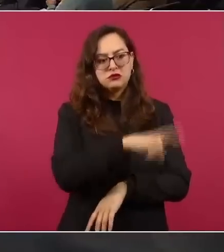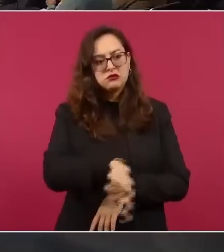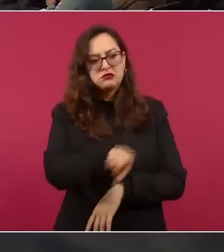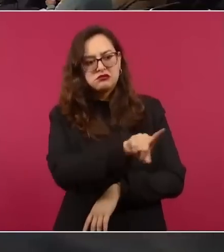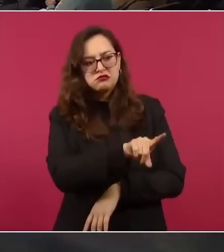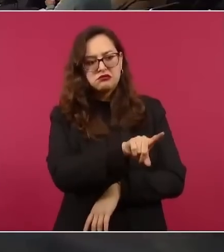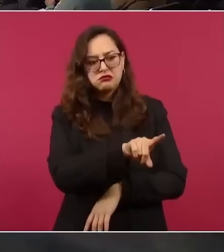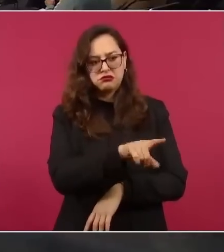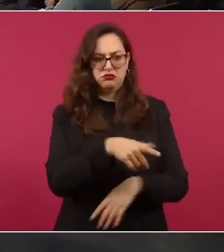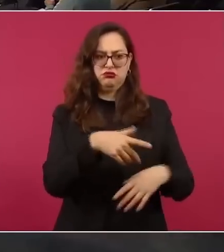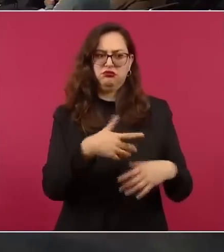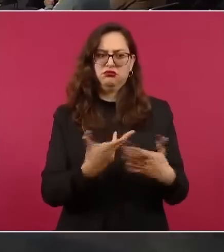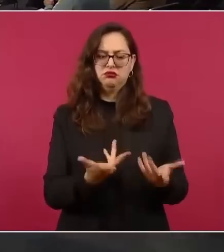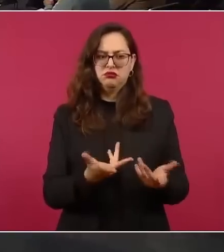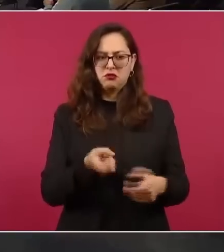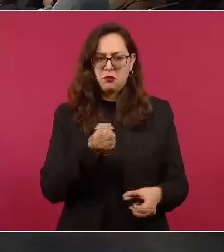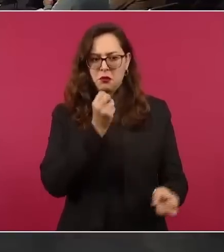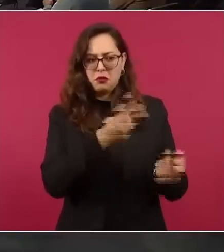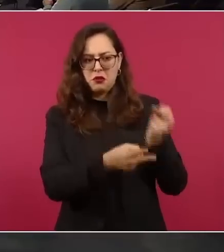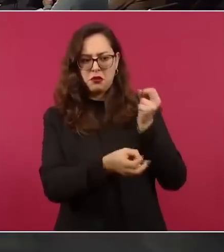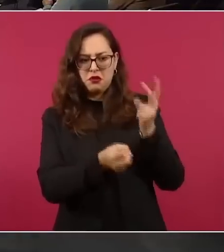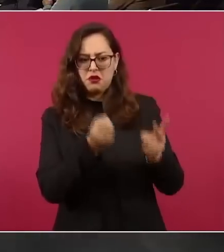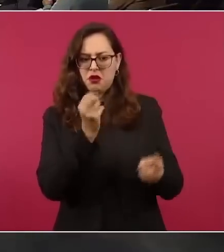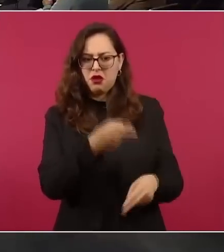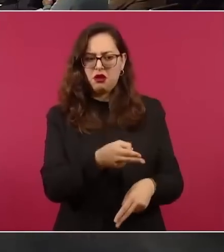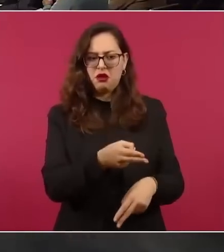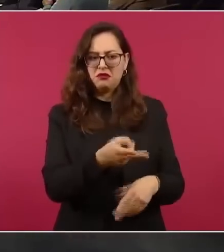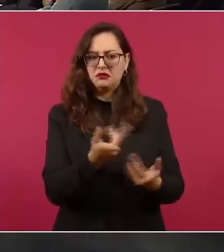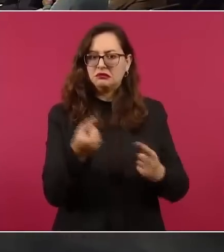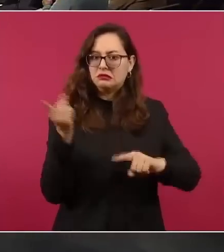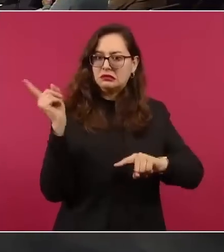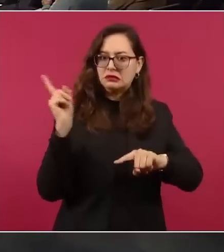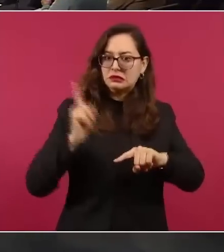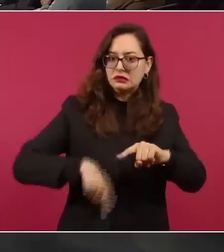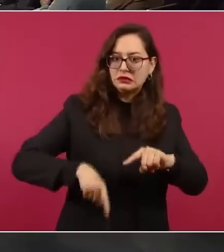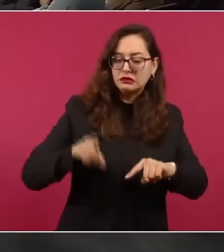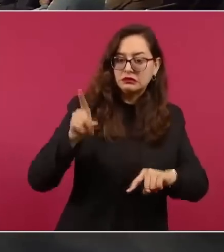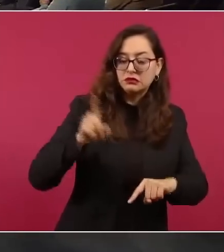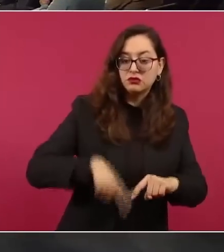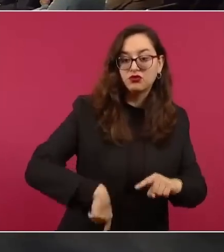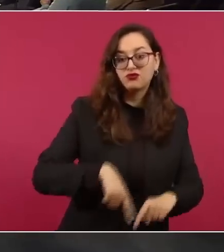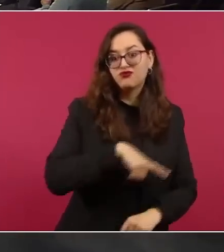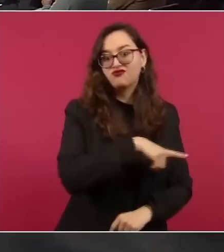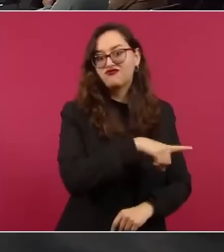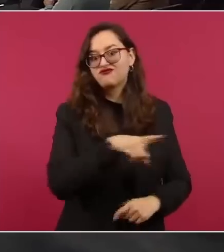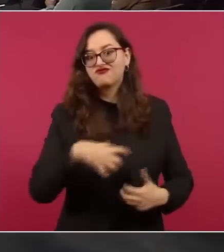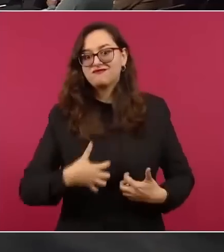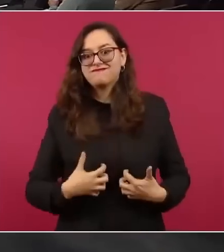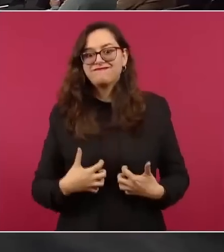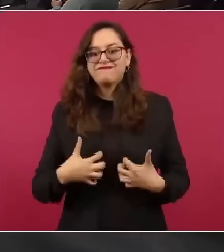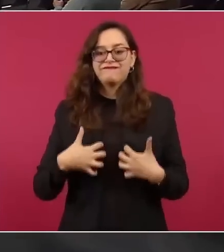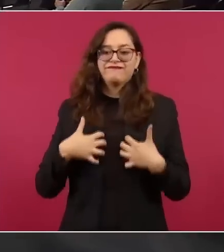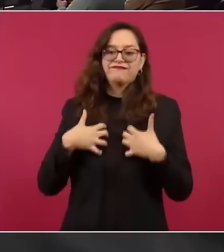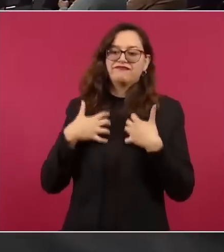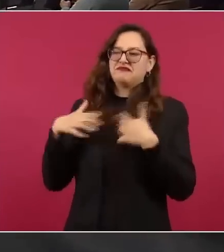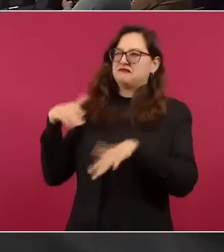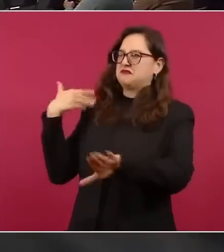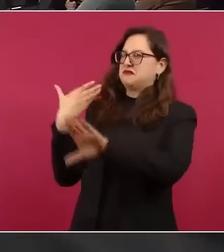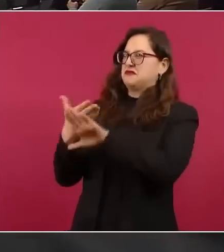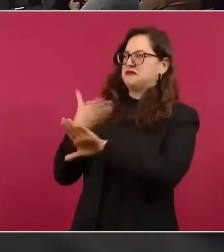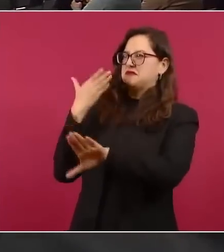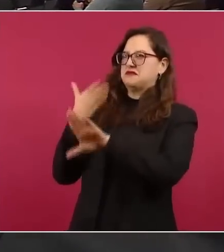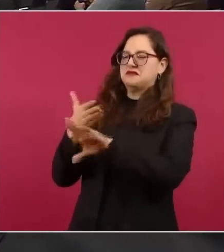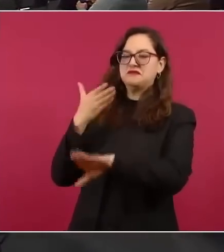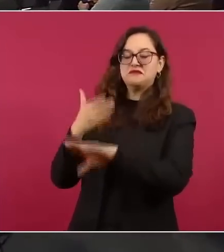de minorías, privilegios de minorías, y si se